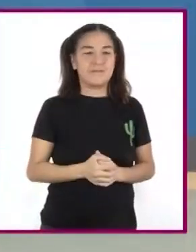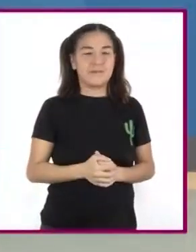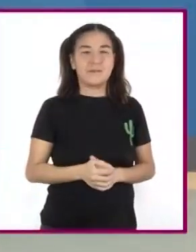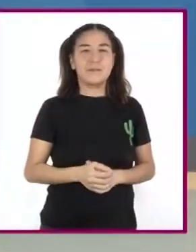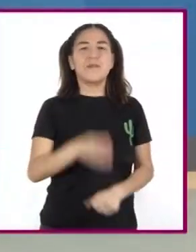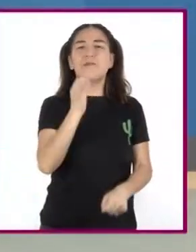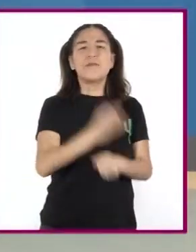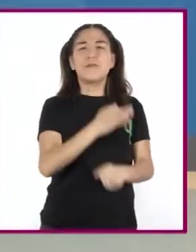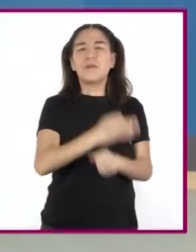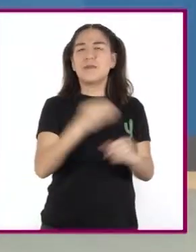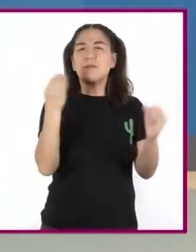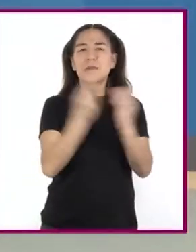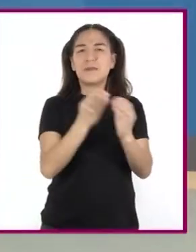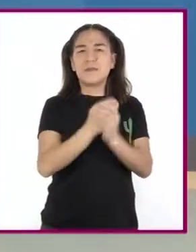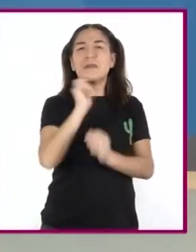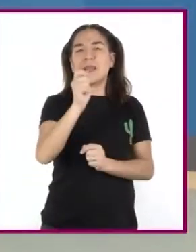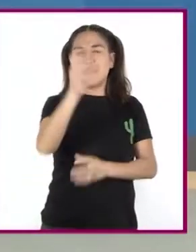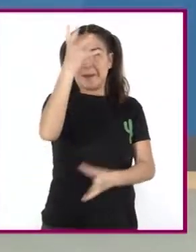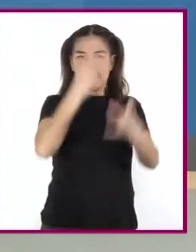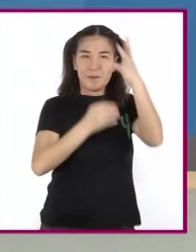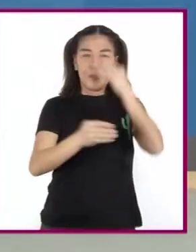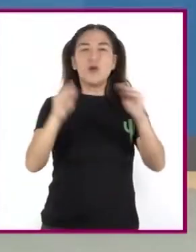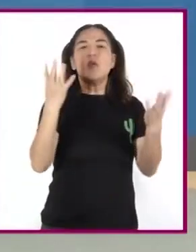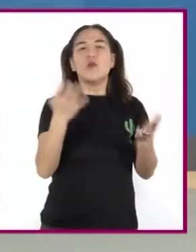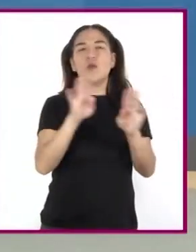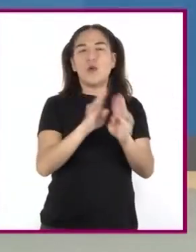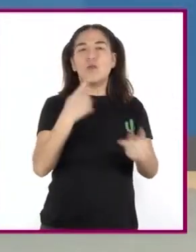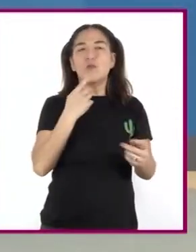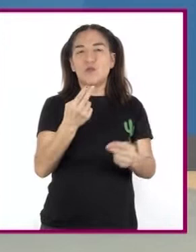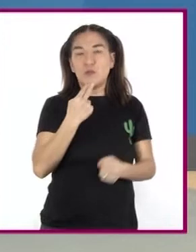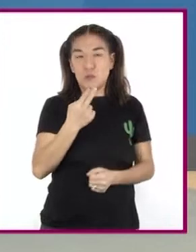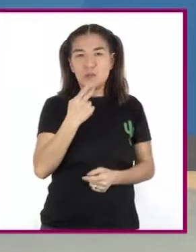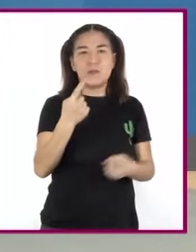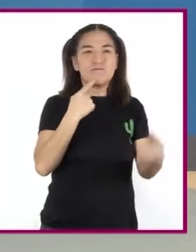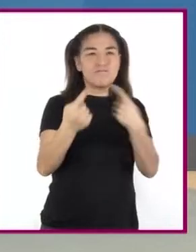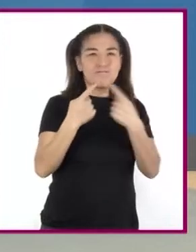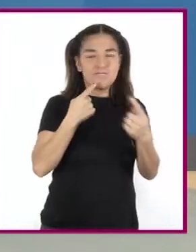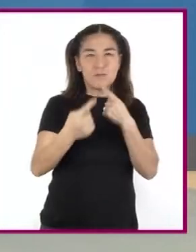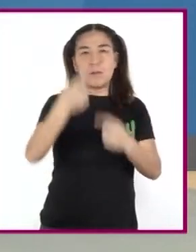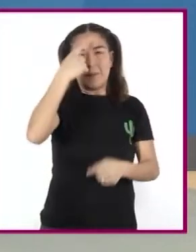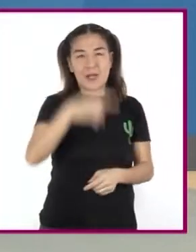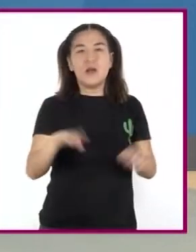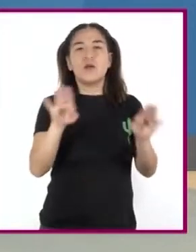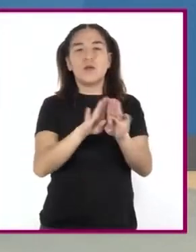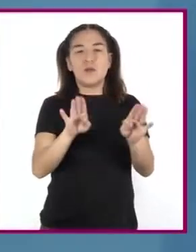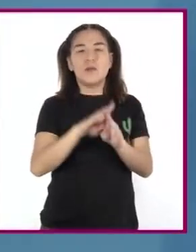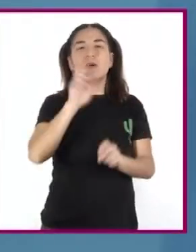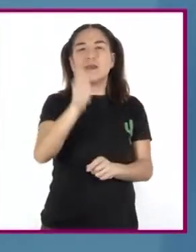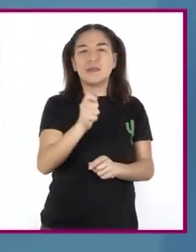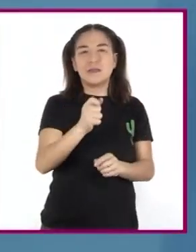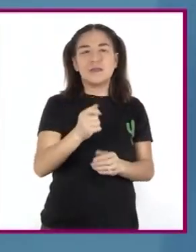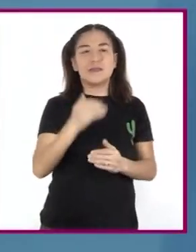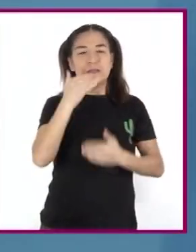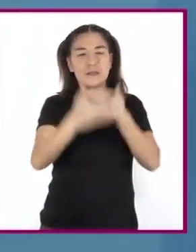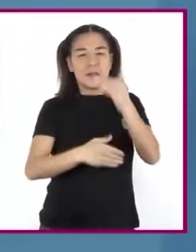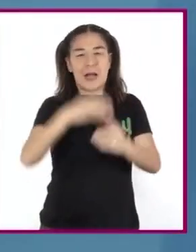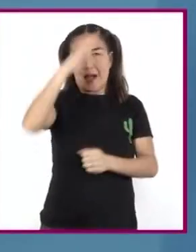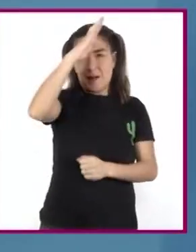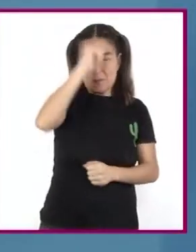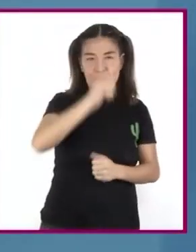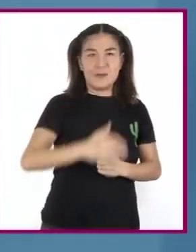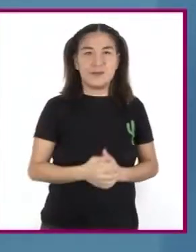El objetivo de esta sesión es aprender a emplear el diálogo y ensayar la construcción de consensos. Para ello,